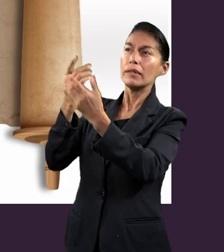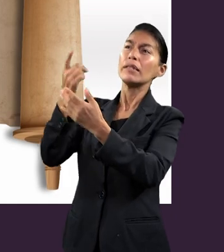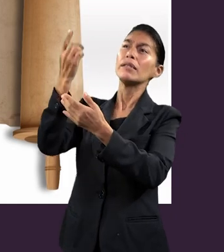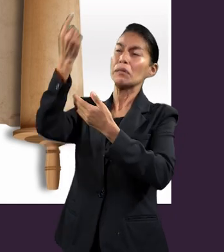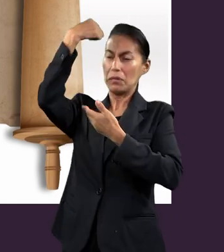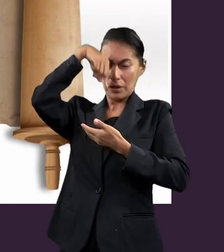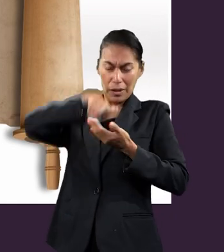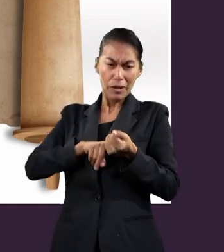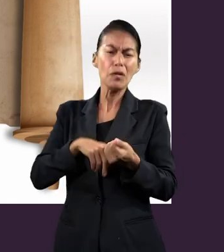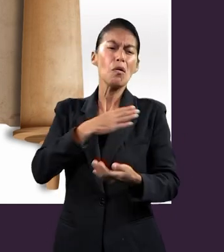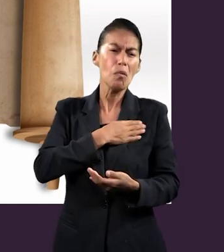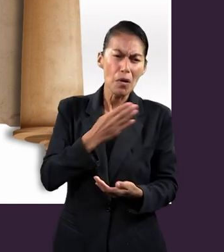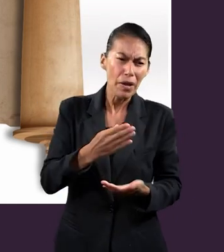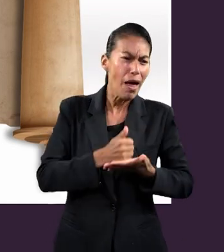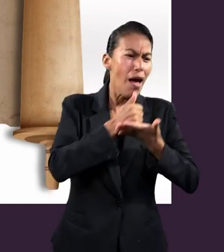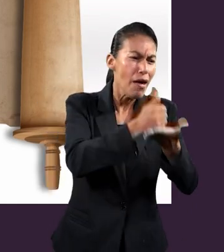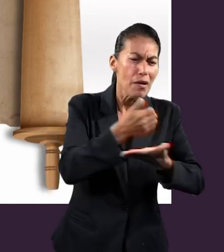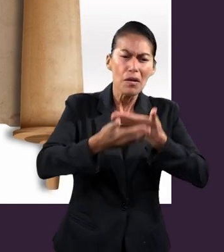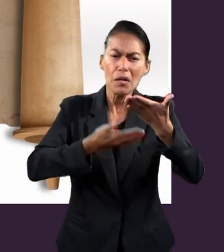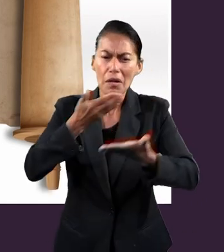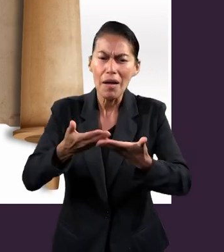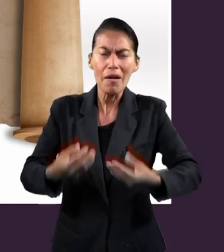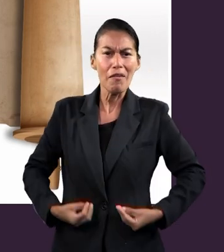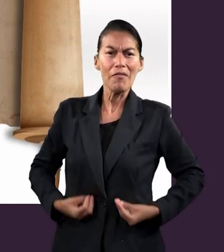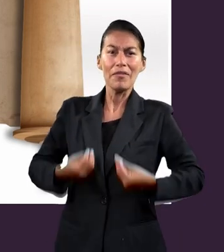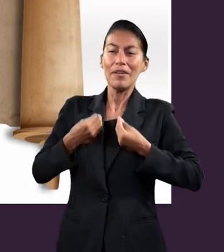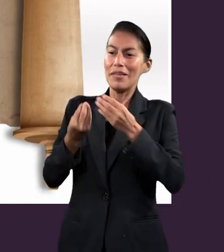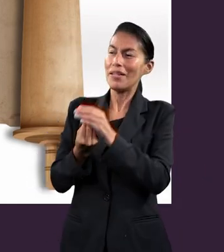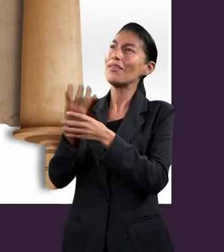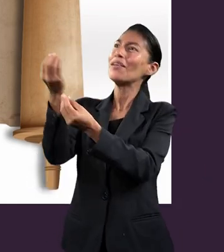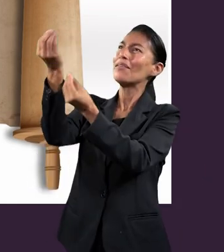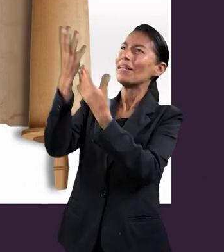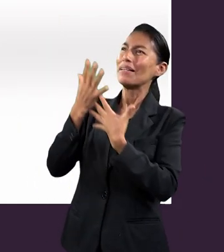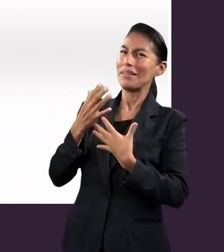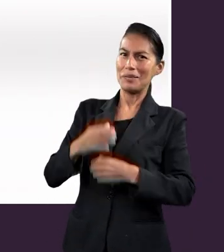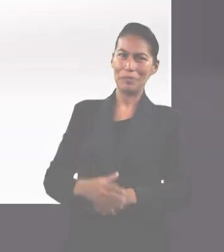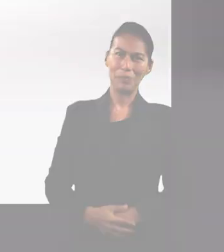que Dios de antemano preparó para que anduviésemos en ellas.